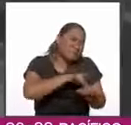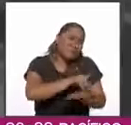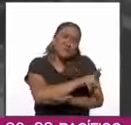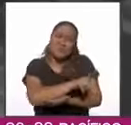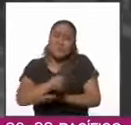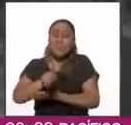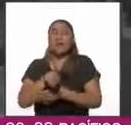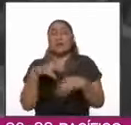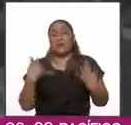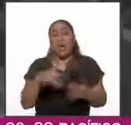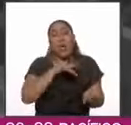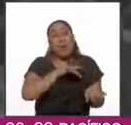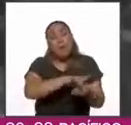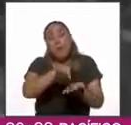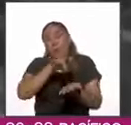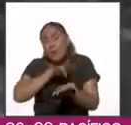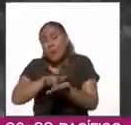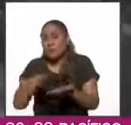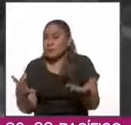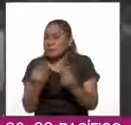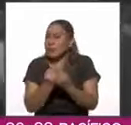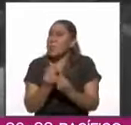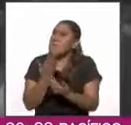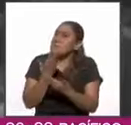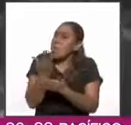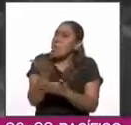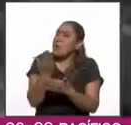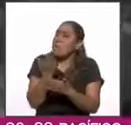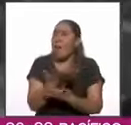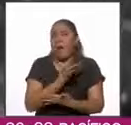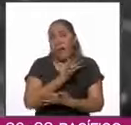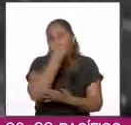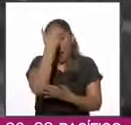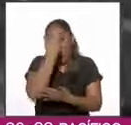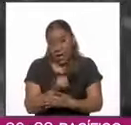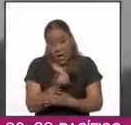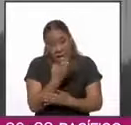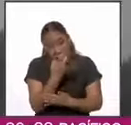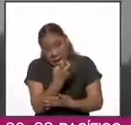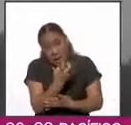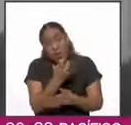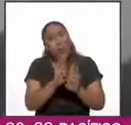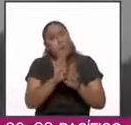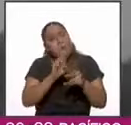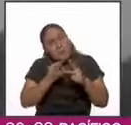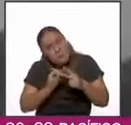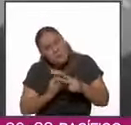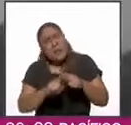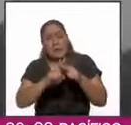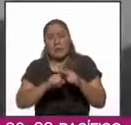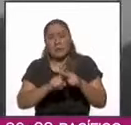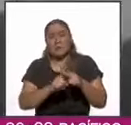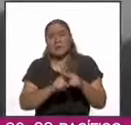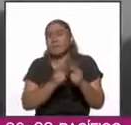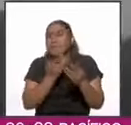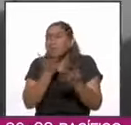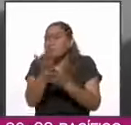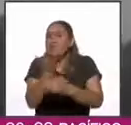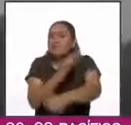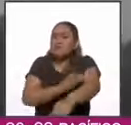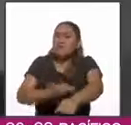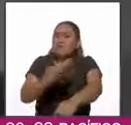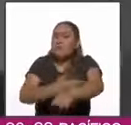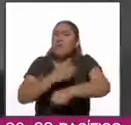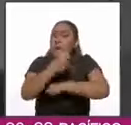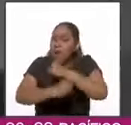por el apoyo y simpatía hacia sus demandas y su lucha, y porque fue el punto de partida de una gesta que continuó